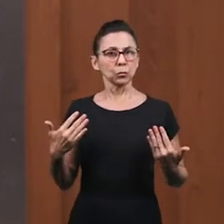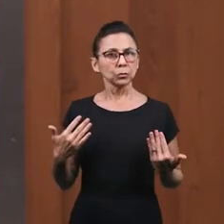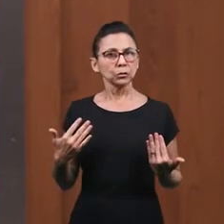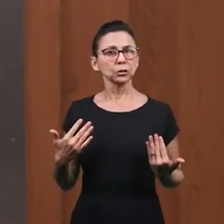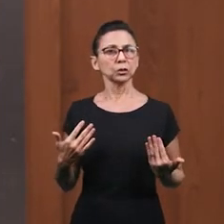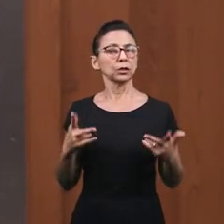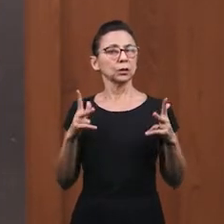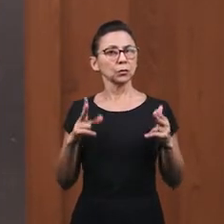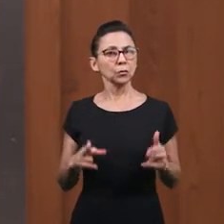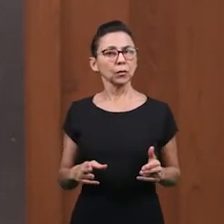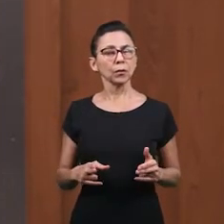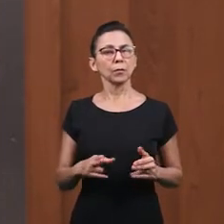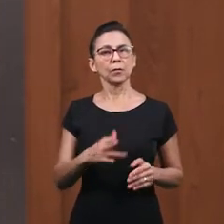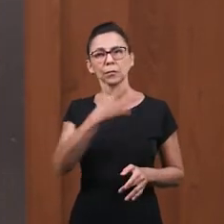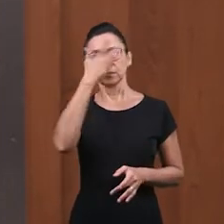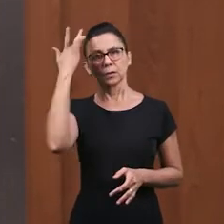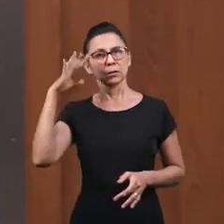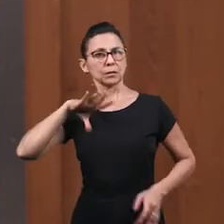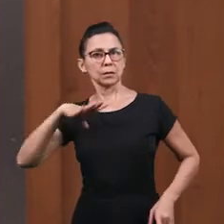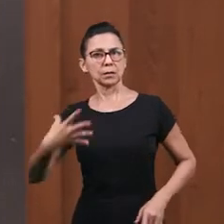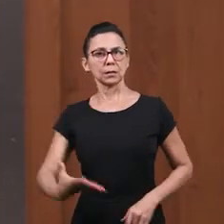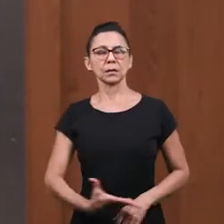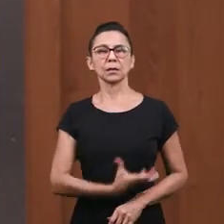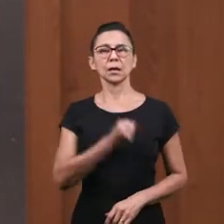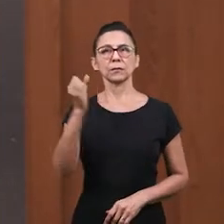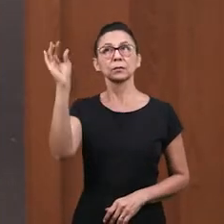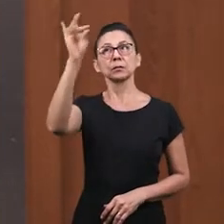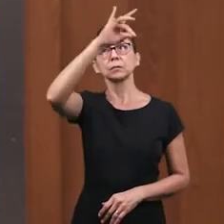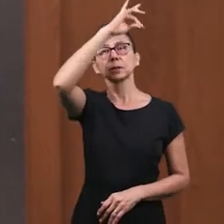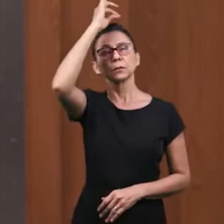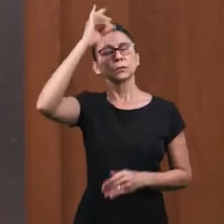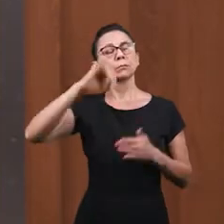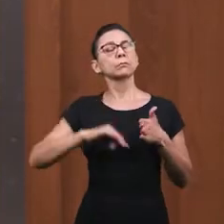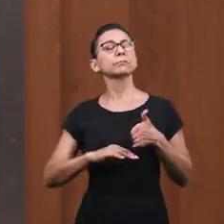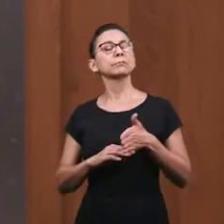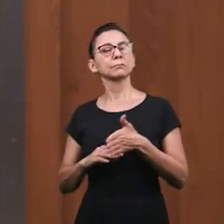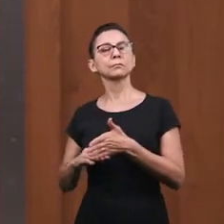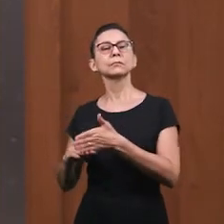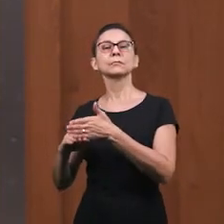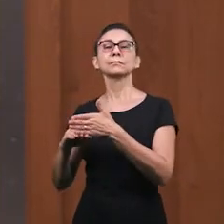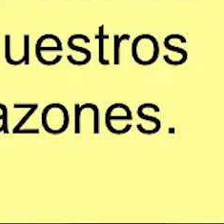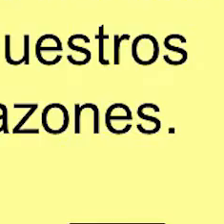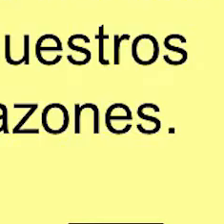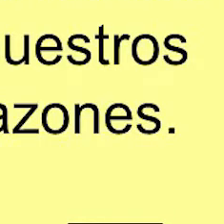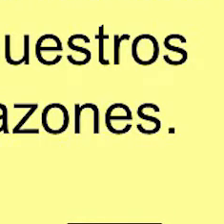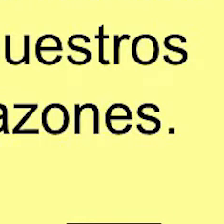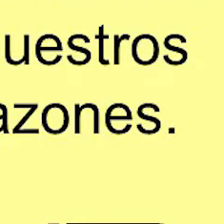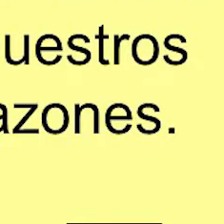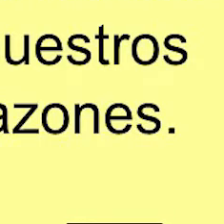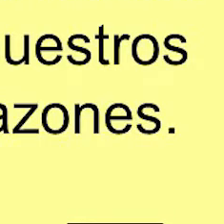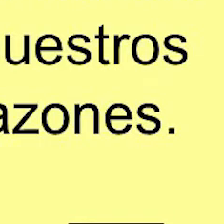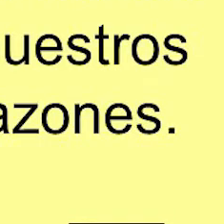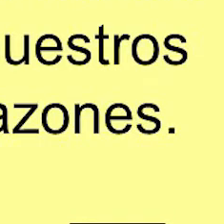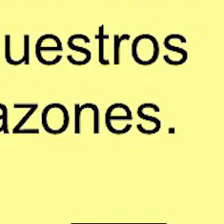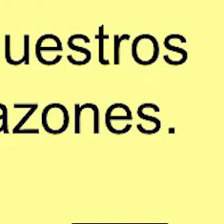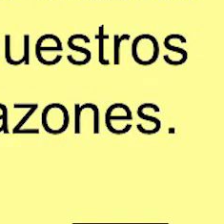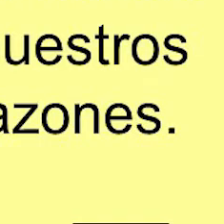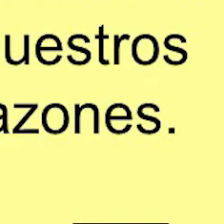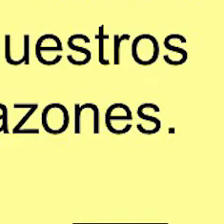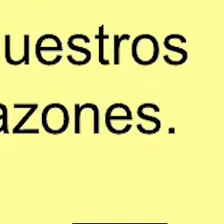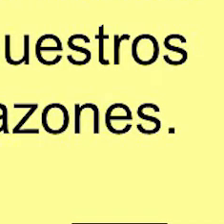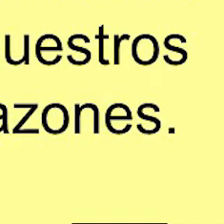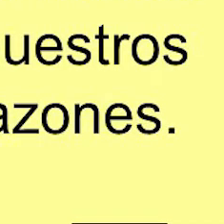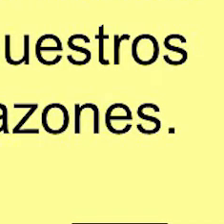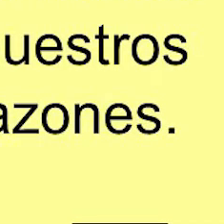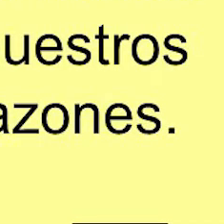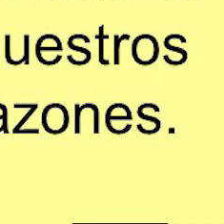testimonio En que tú Eres una nueva Criatura En Cristo Jesús Tener actitudes De aquellos Que son salvos Y guiados